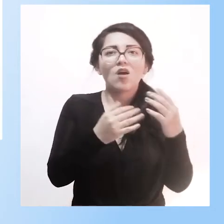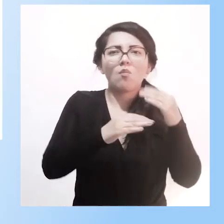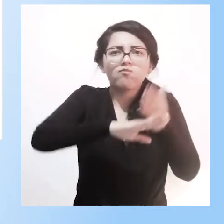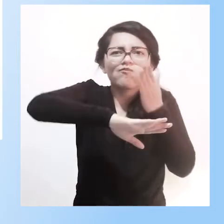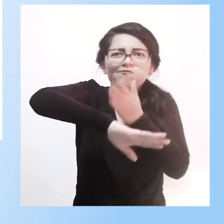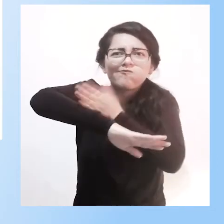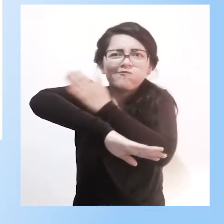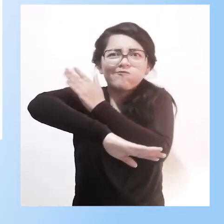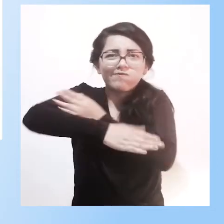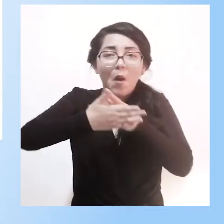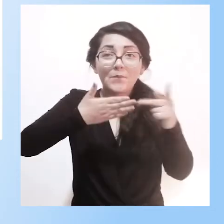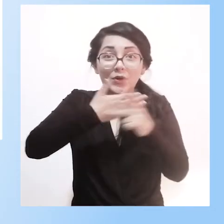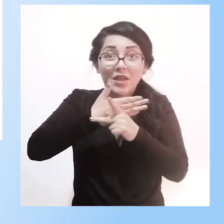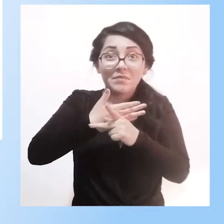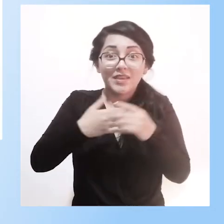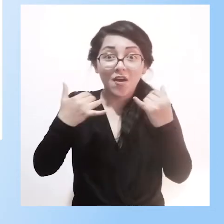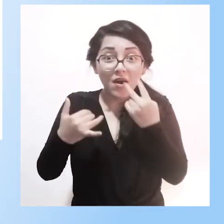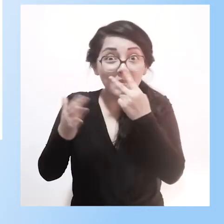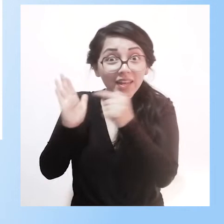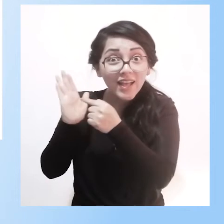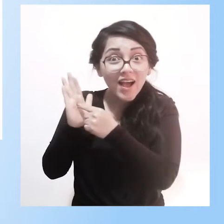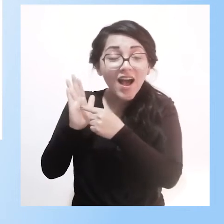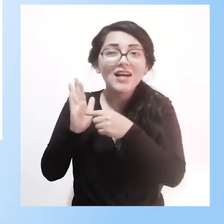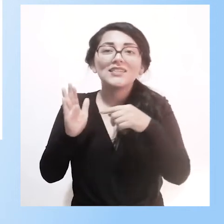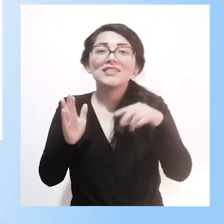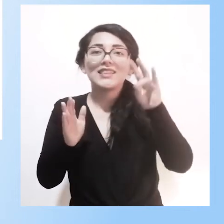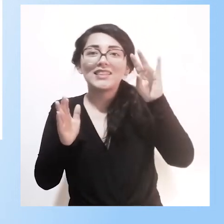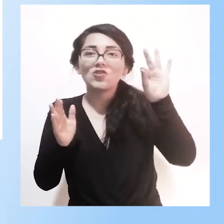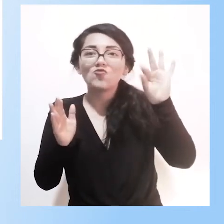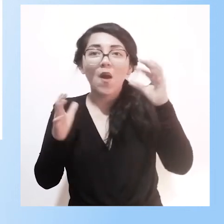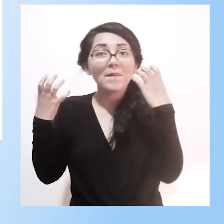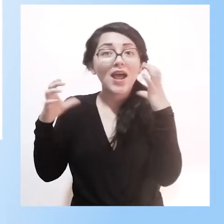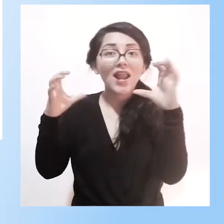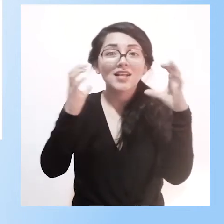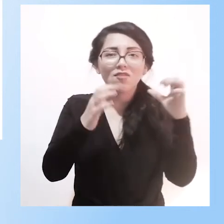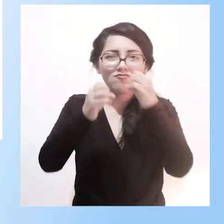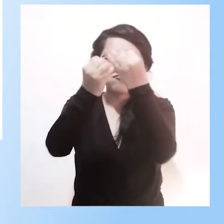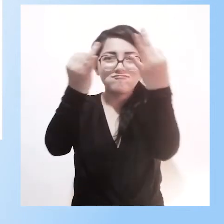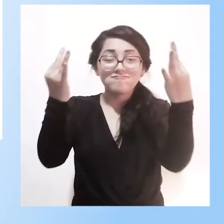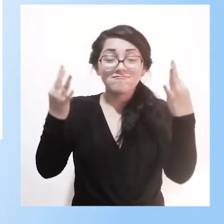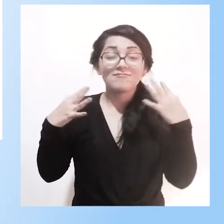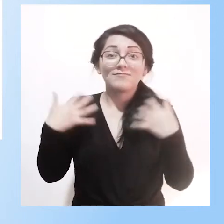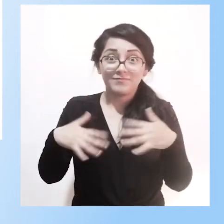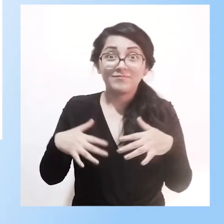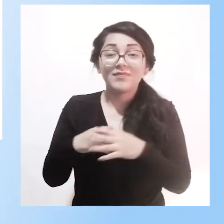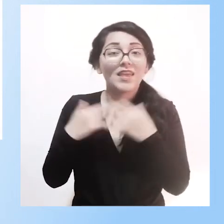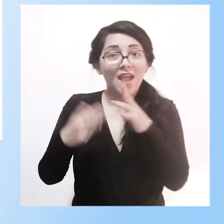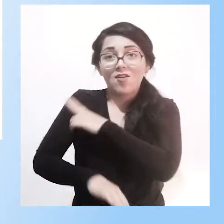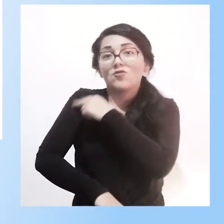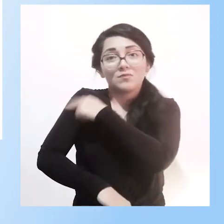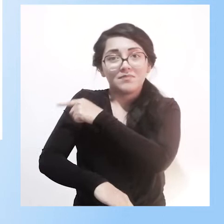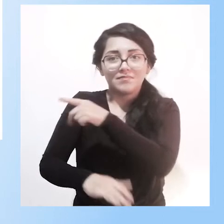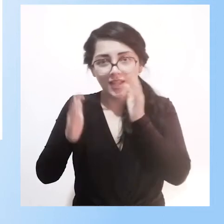pueden ver, actualmente tenemos 79 aulas hospitalarias. Implementado el programa en los establecimientos de